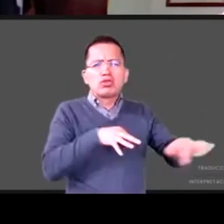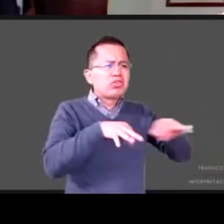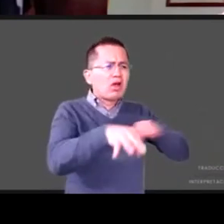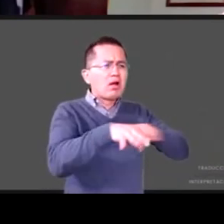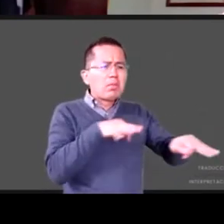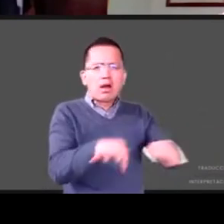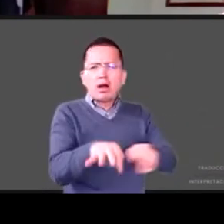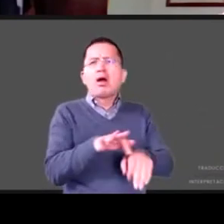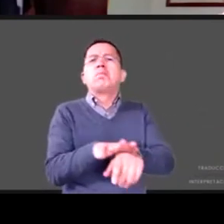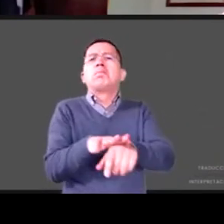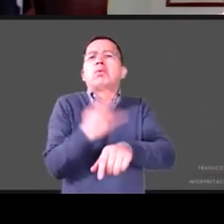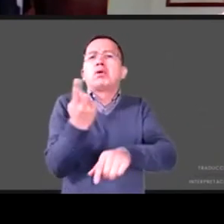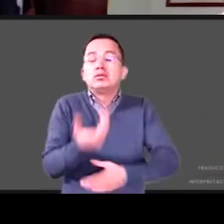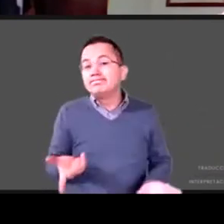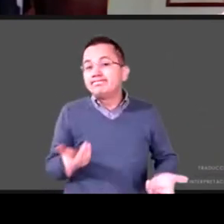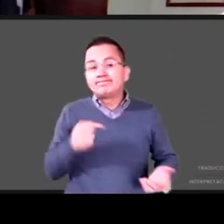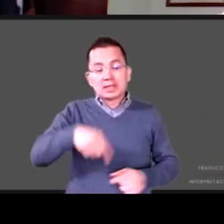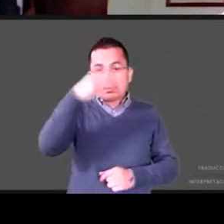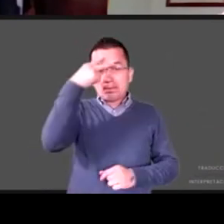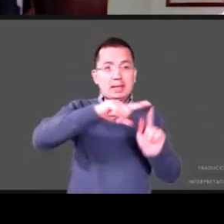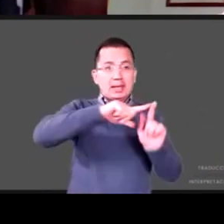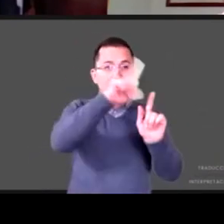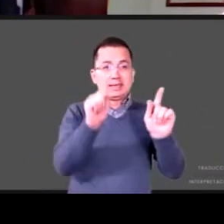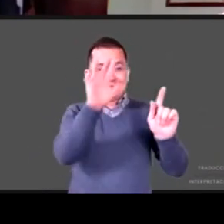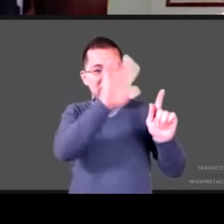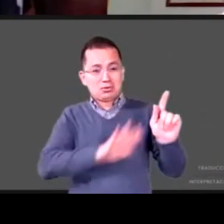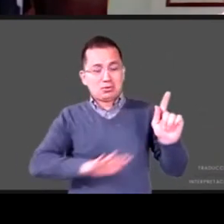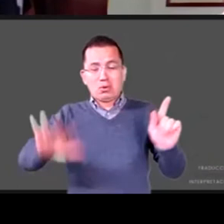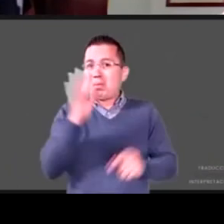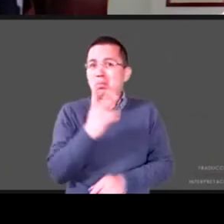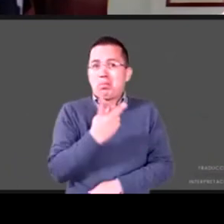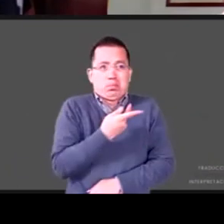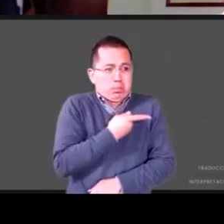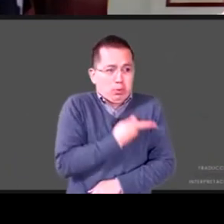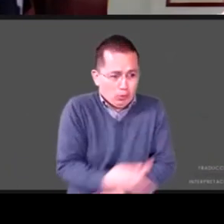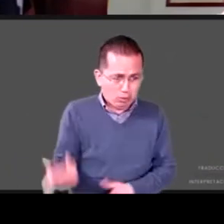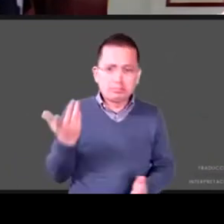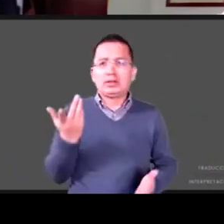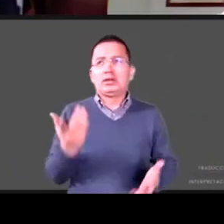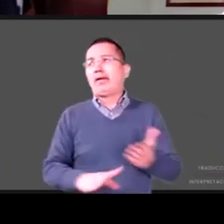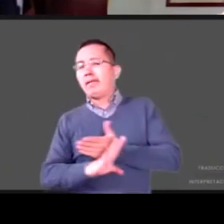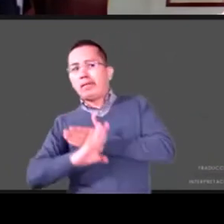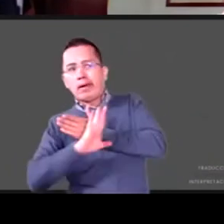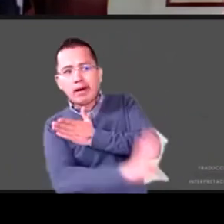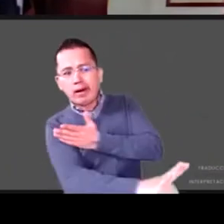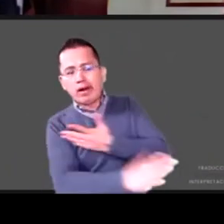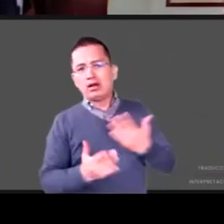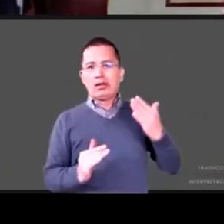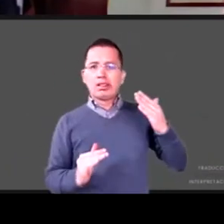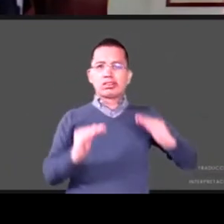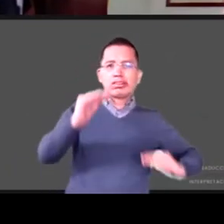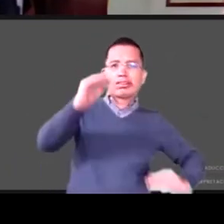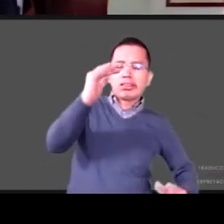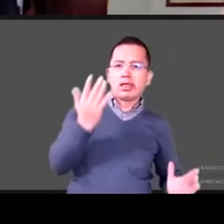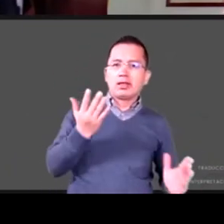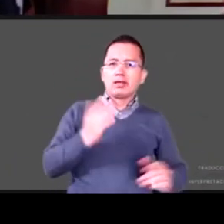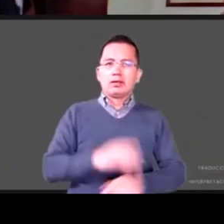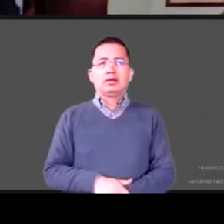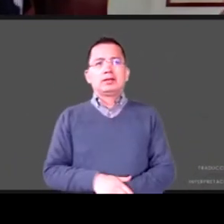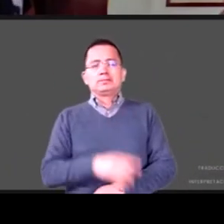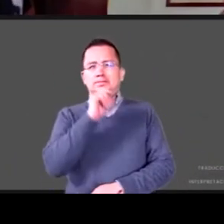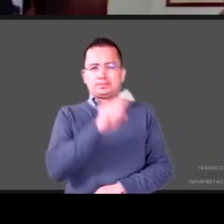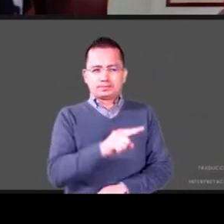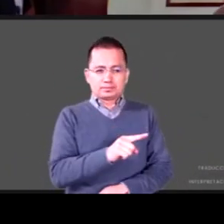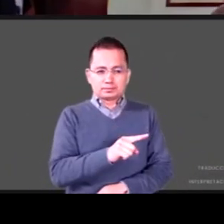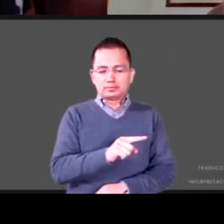pobreza de marginación de desigualdades y un otro elemento que es importante y a vos lo pone ahí enfrente con Eval